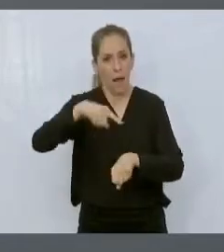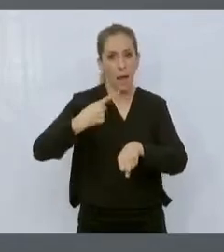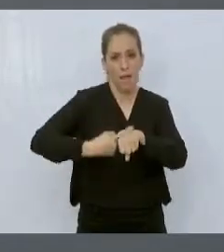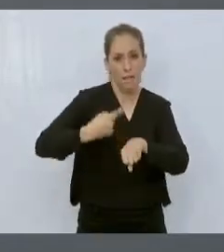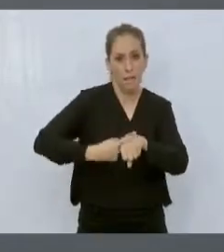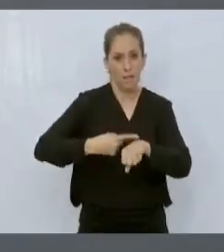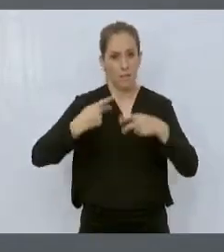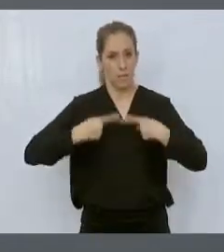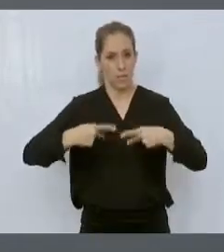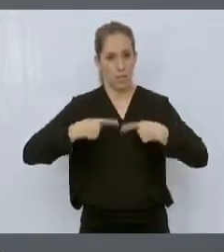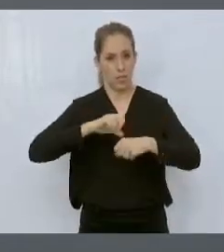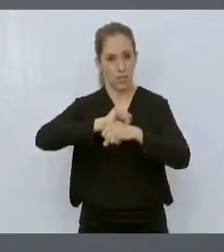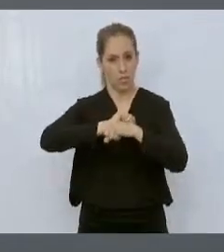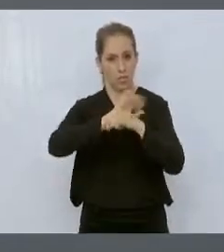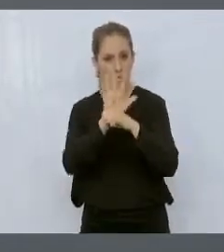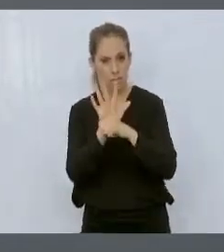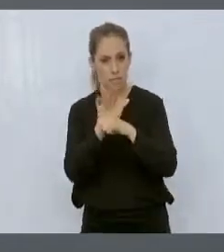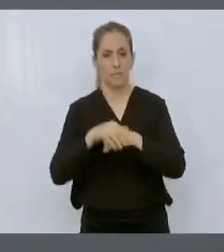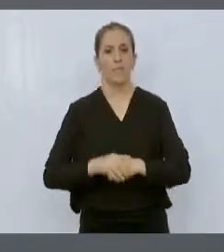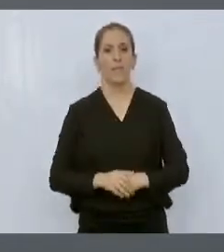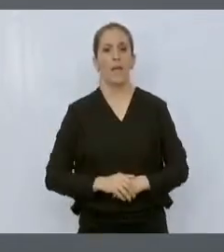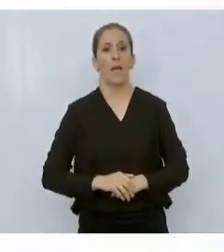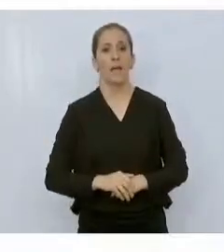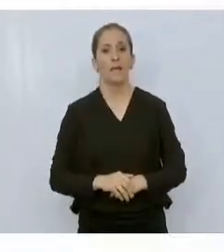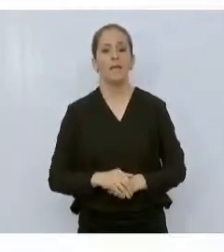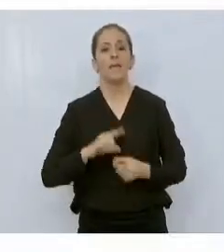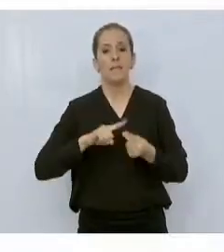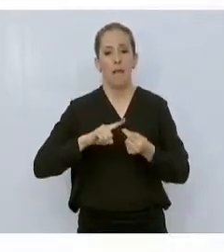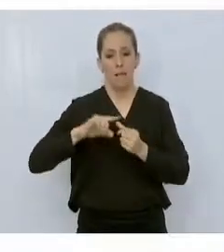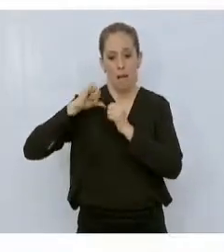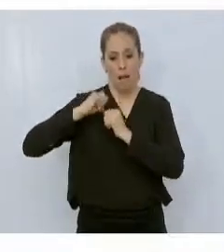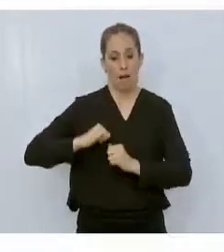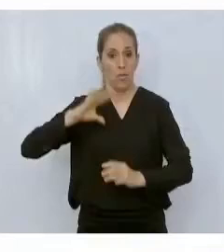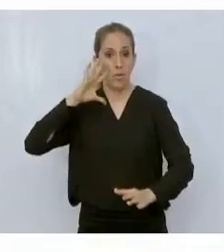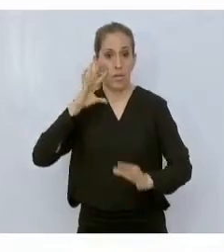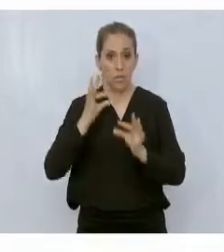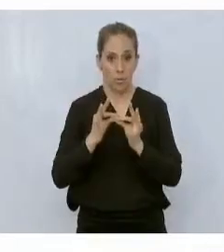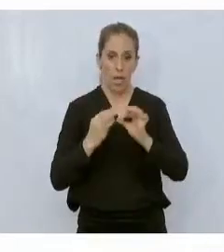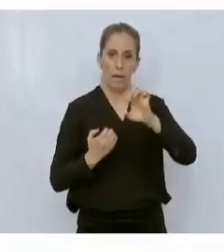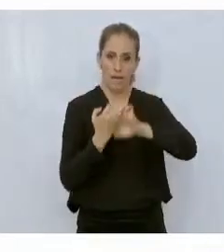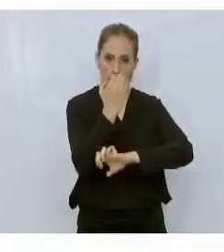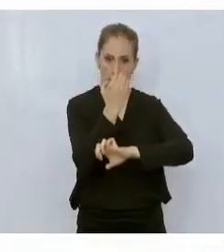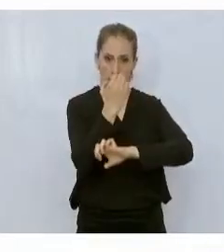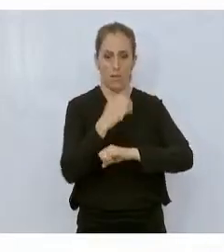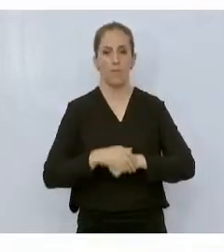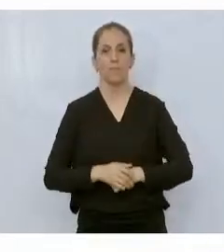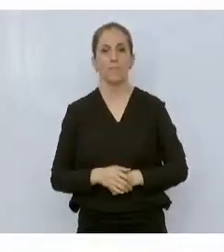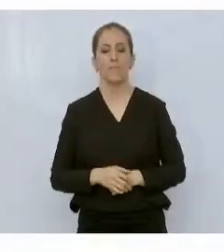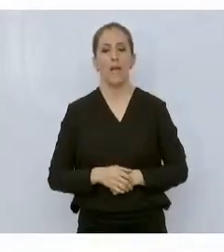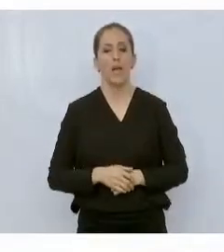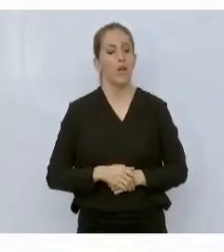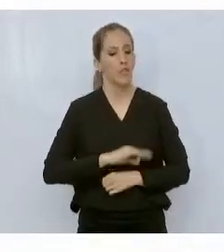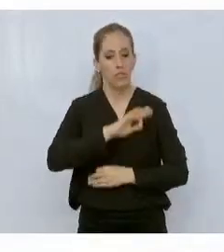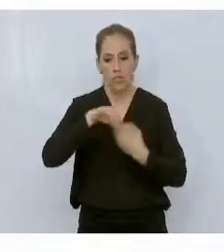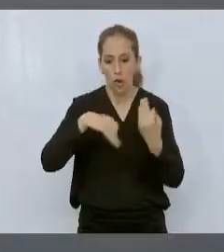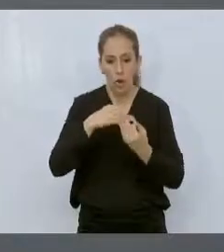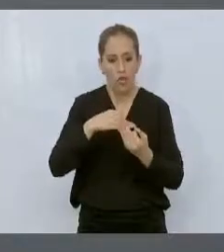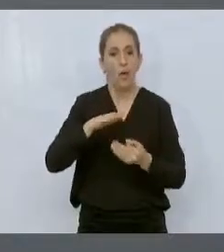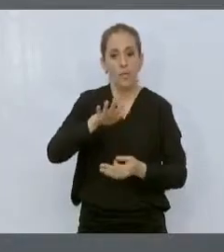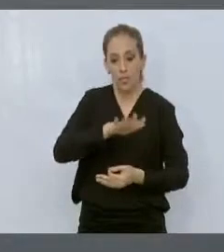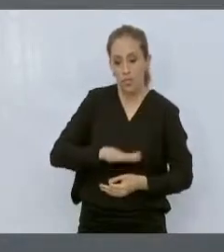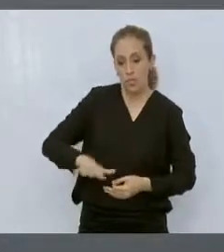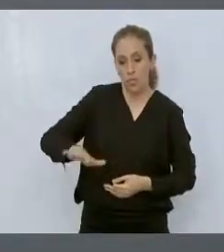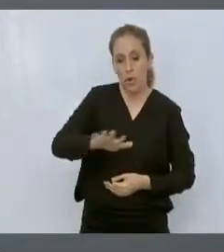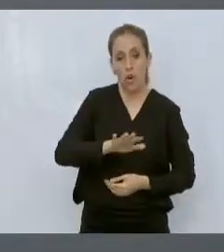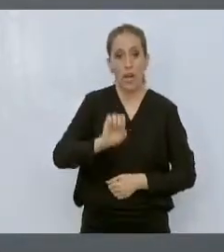nosotros, no el ejército, este hospital lo está operando el Estado y le ha dado un gran servicio a la zona, toda la zona sur va al